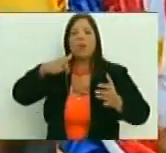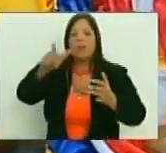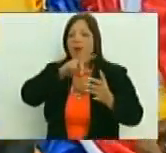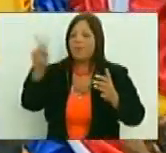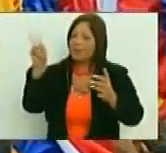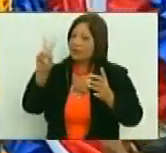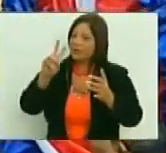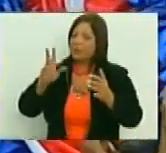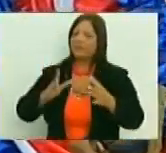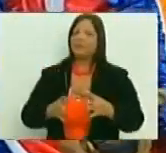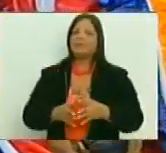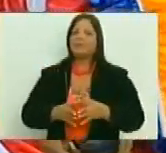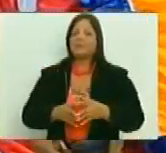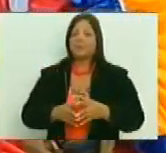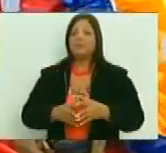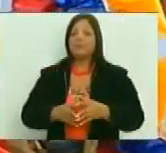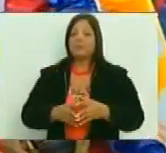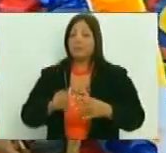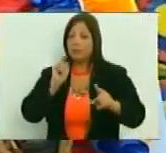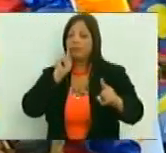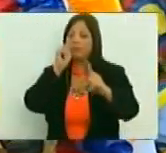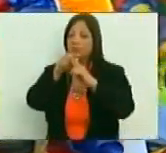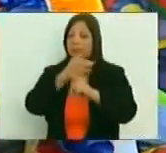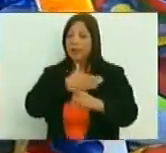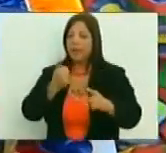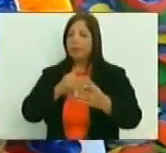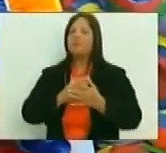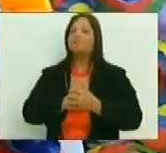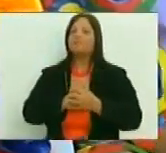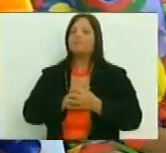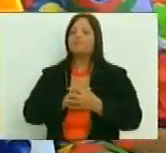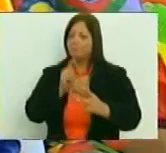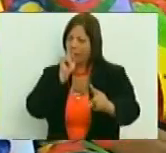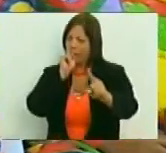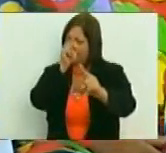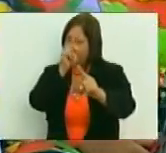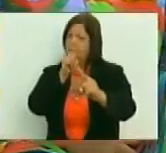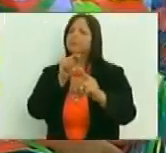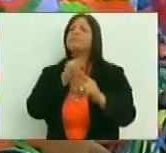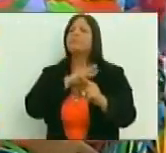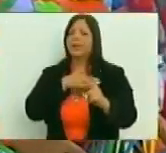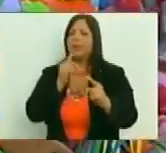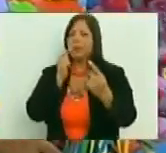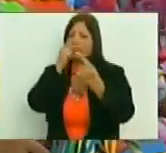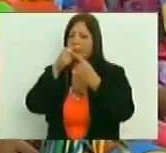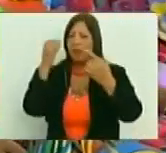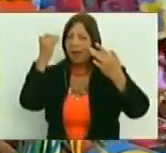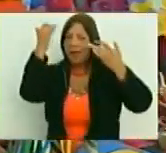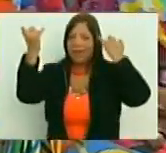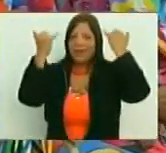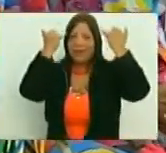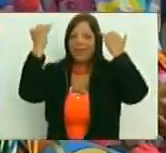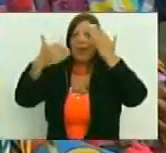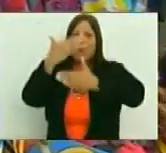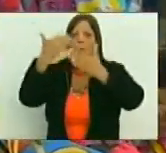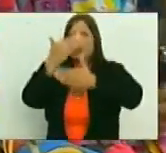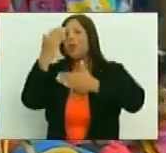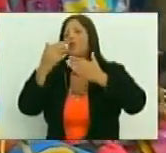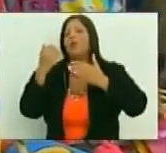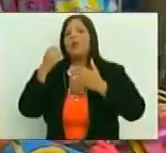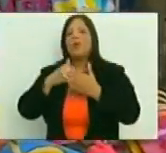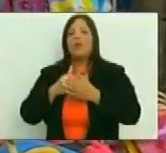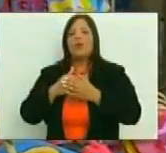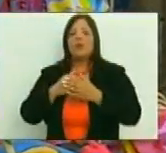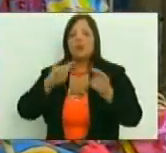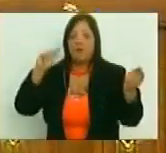venezolano porque hacia allá queremos ir hacia allá queremos ir este proceso